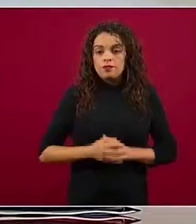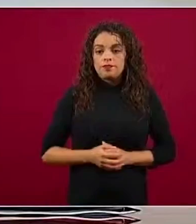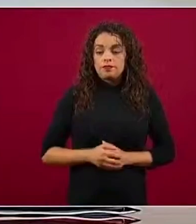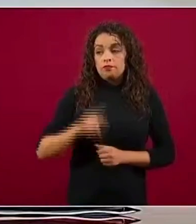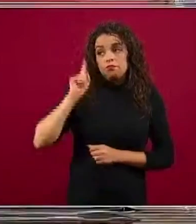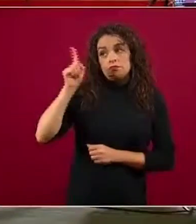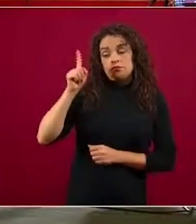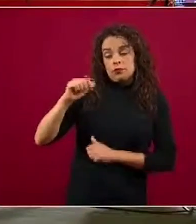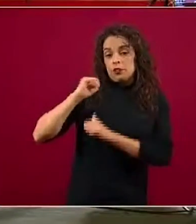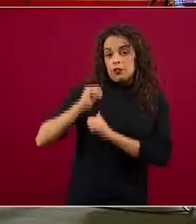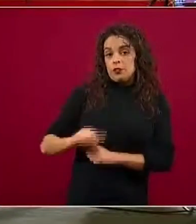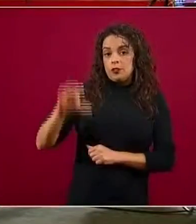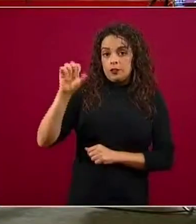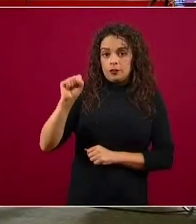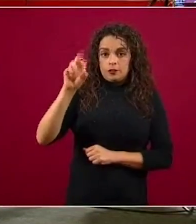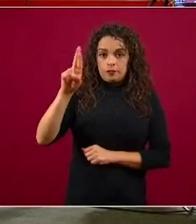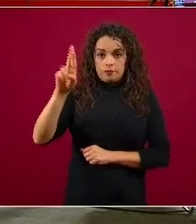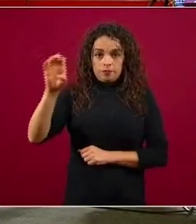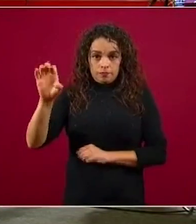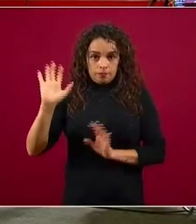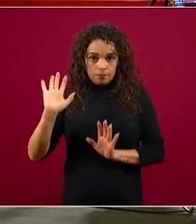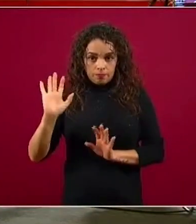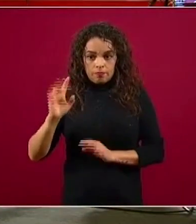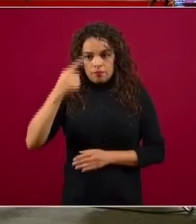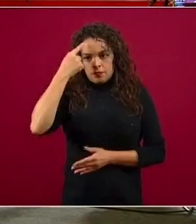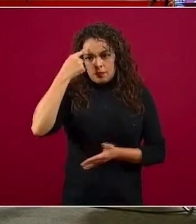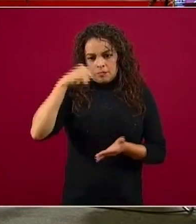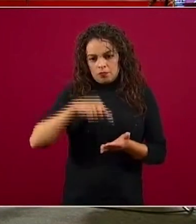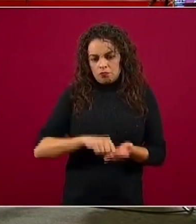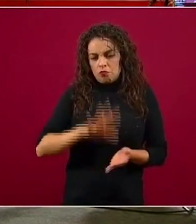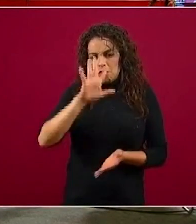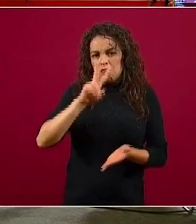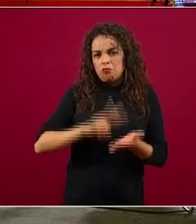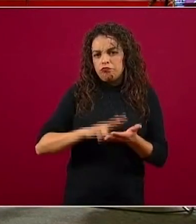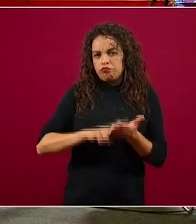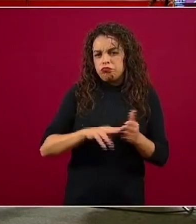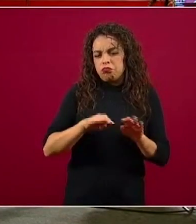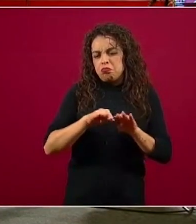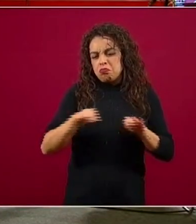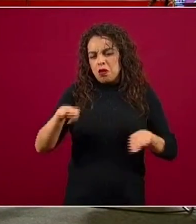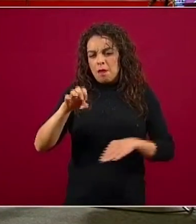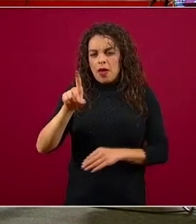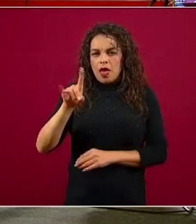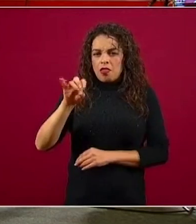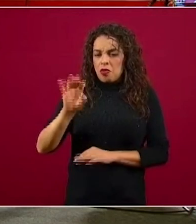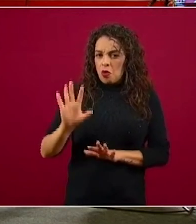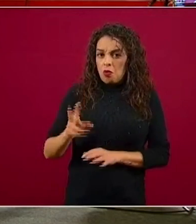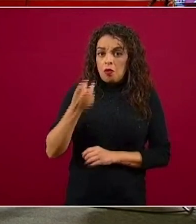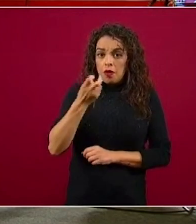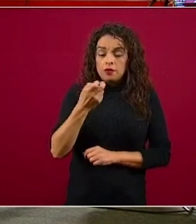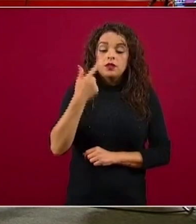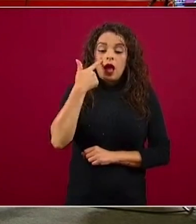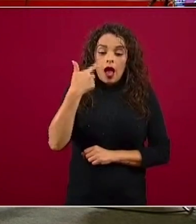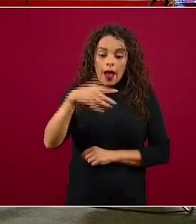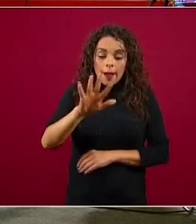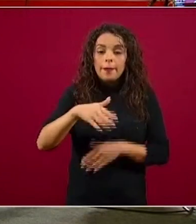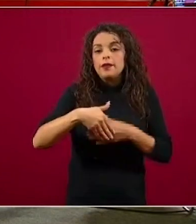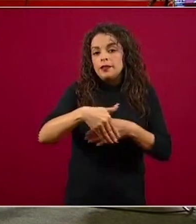Relaciones Exteriores consideramos que estaríamos en el precio medio, como ya lo señaló, y pues en eso vamos.